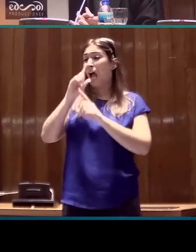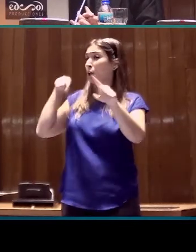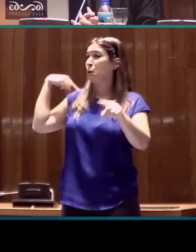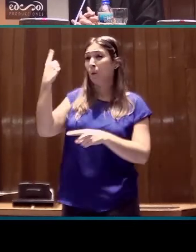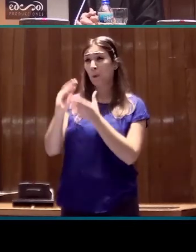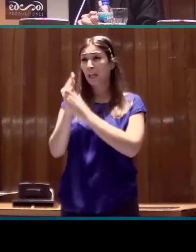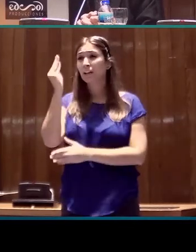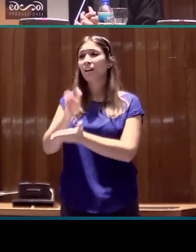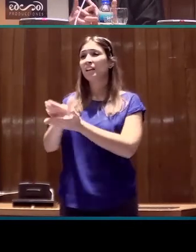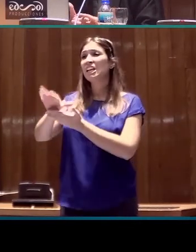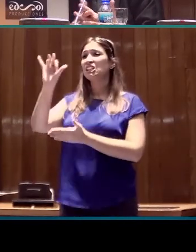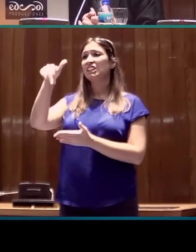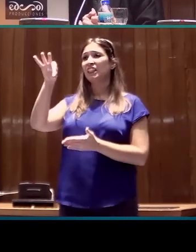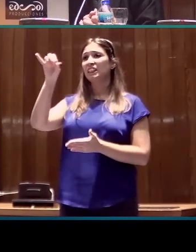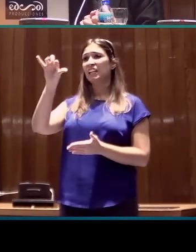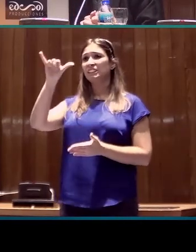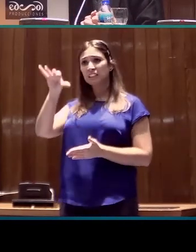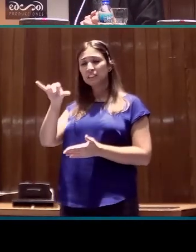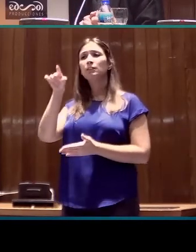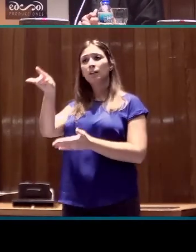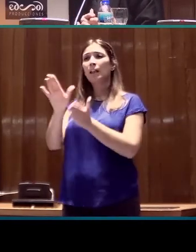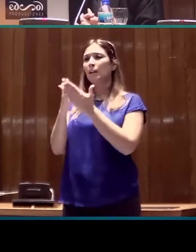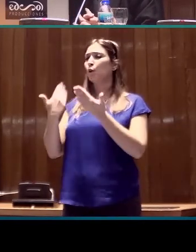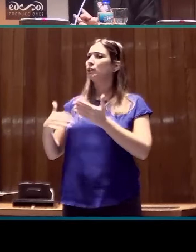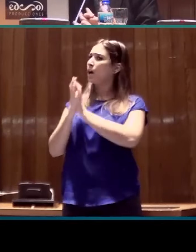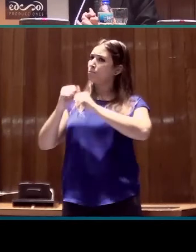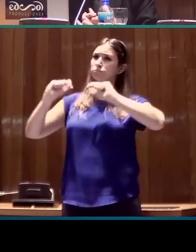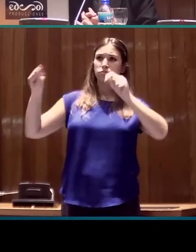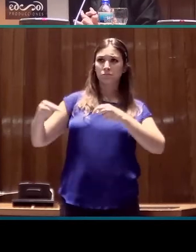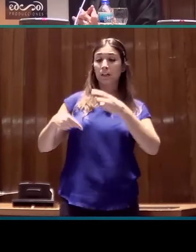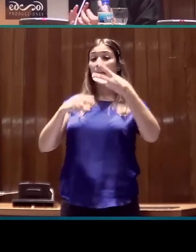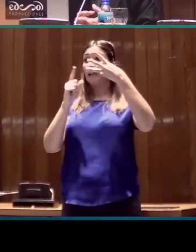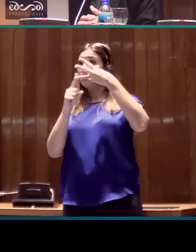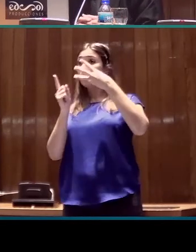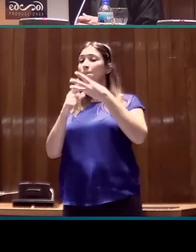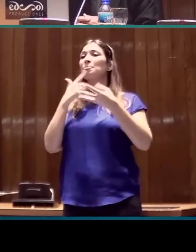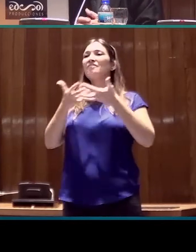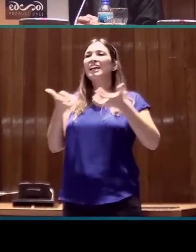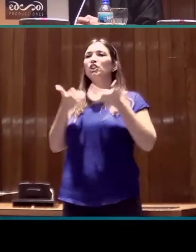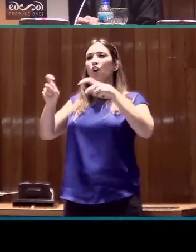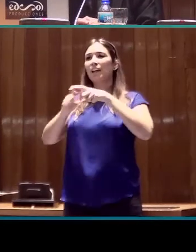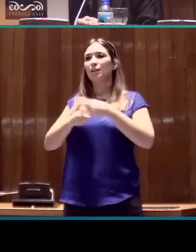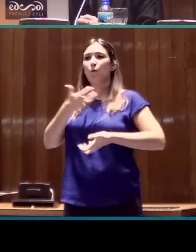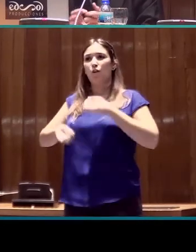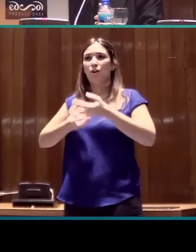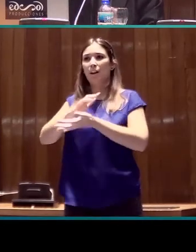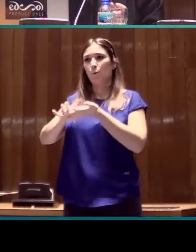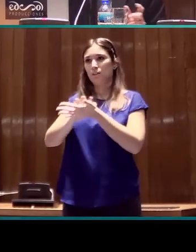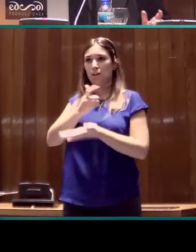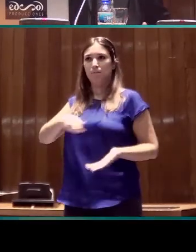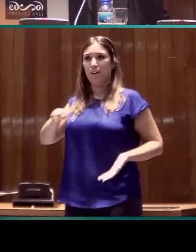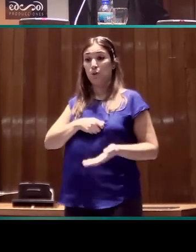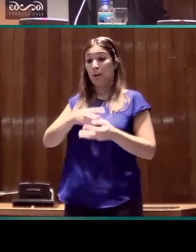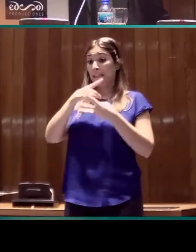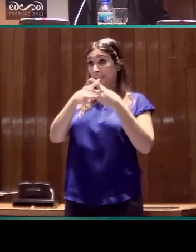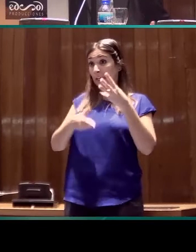de la editorial Síntesis. También es un libro que tenemos ya bajo contrato y un libro sobre fraseología y cognición en la lengua de signos española. Son las tres